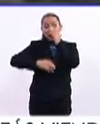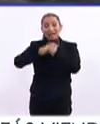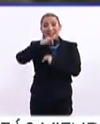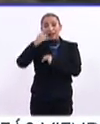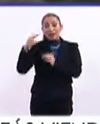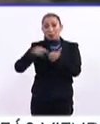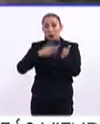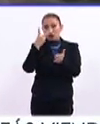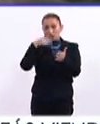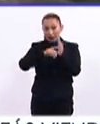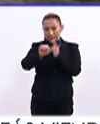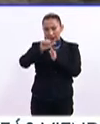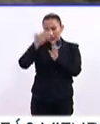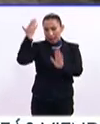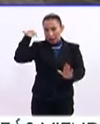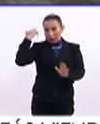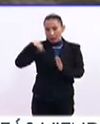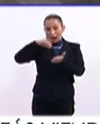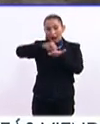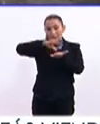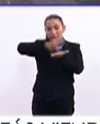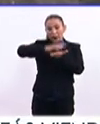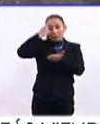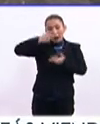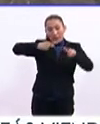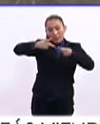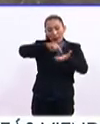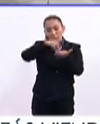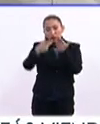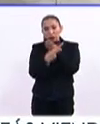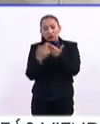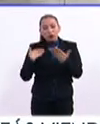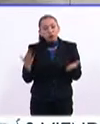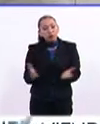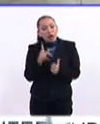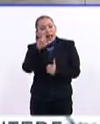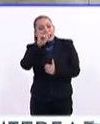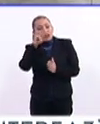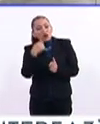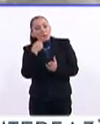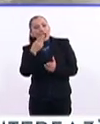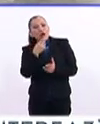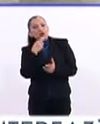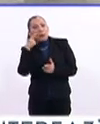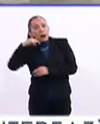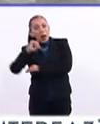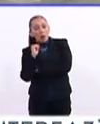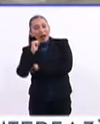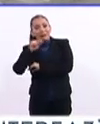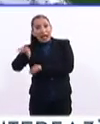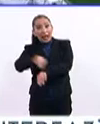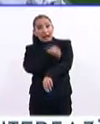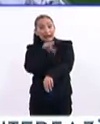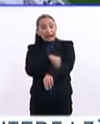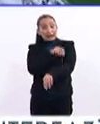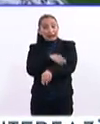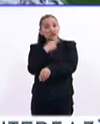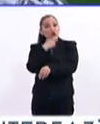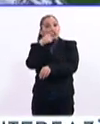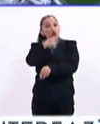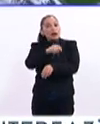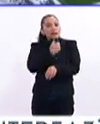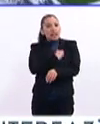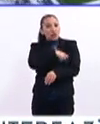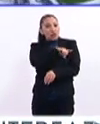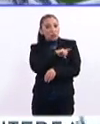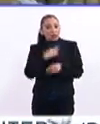firmó en 2016 un convenio para el desarrollo de proyectos que promuevan el litio para el almacenamiento de energía y su uso en la